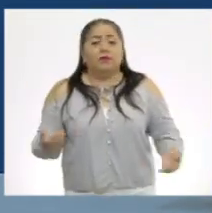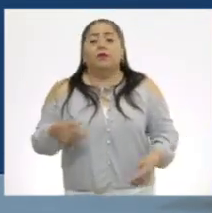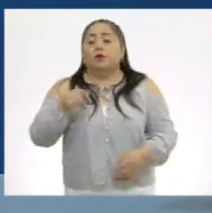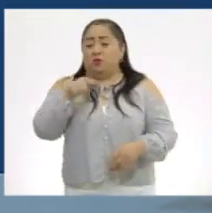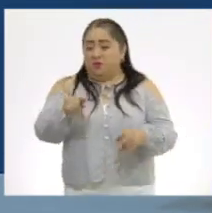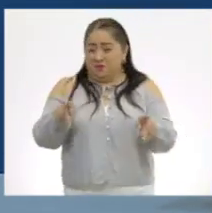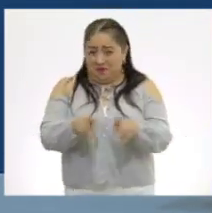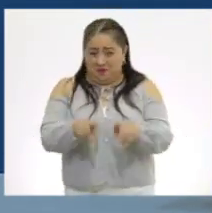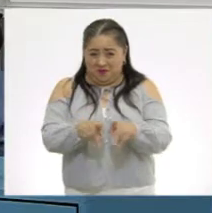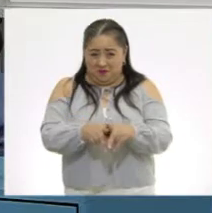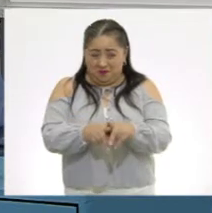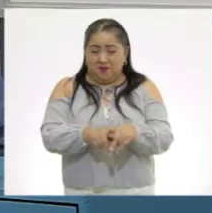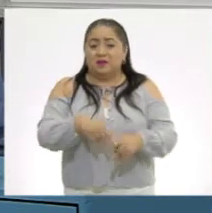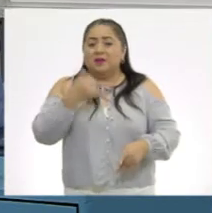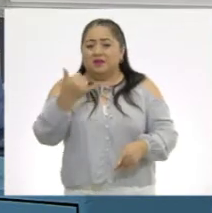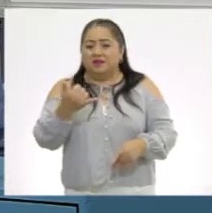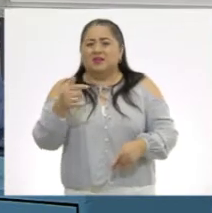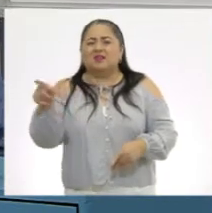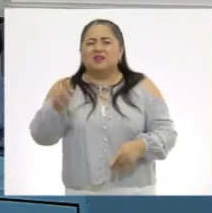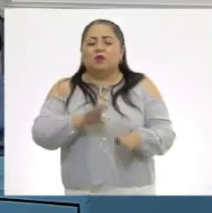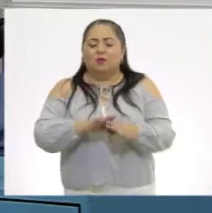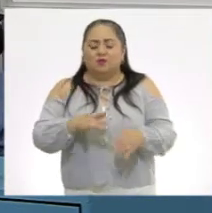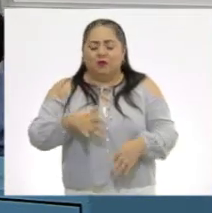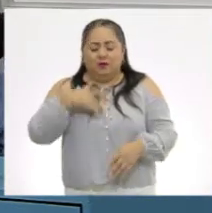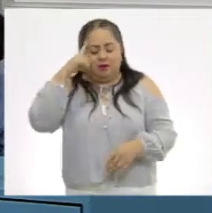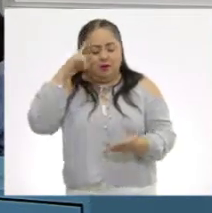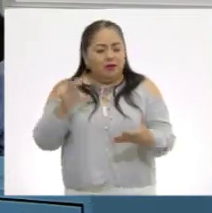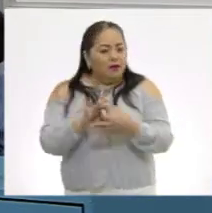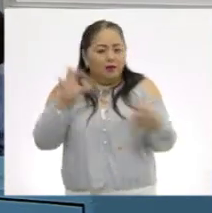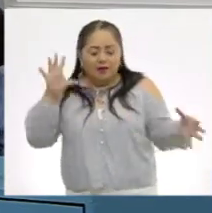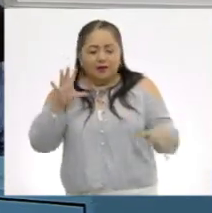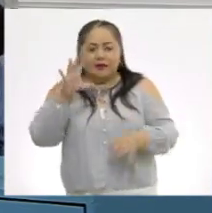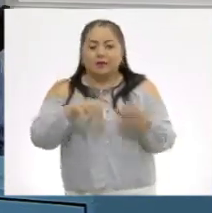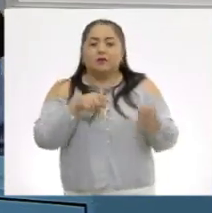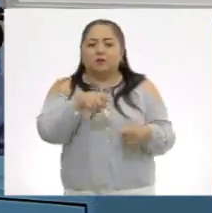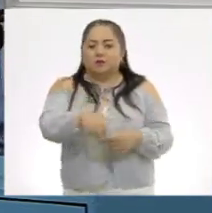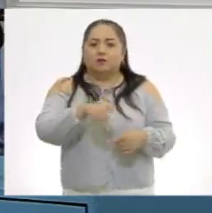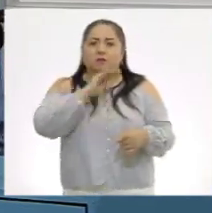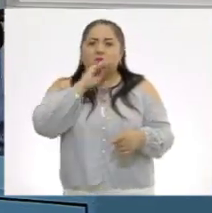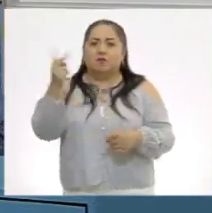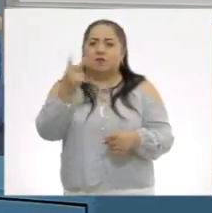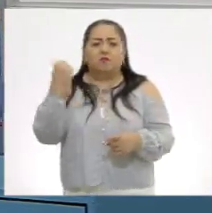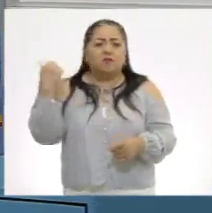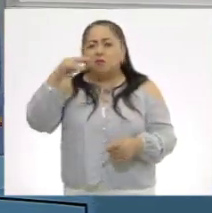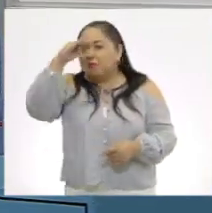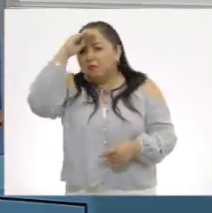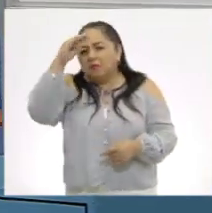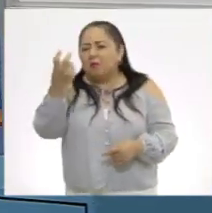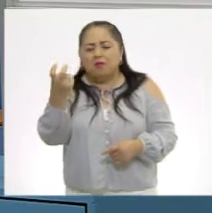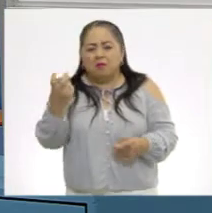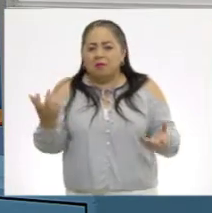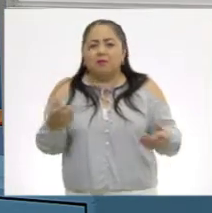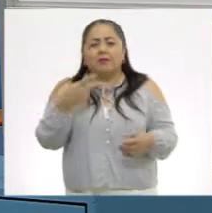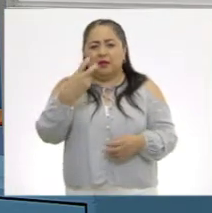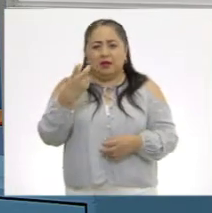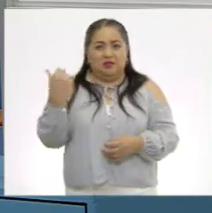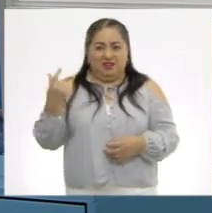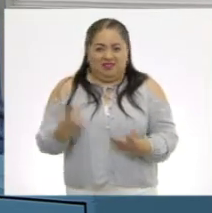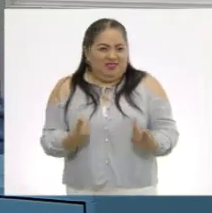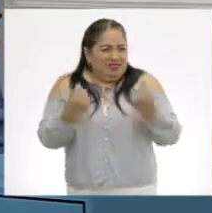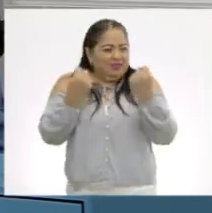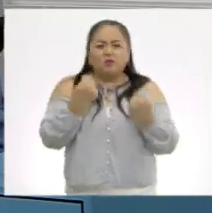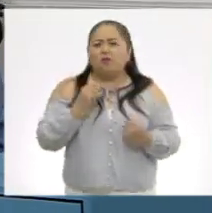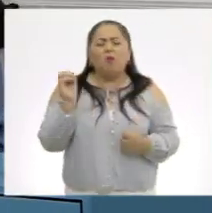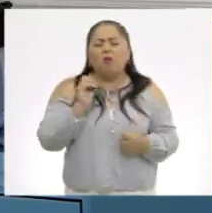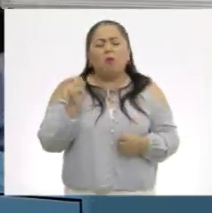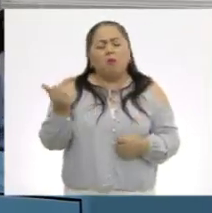tu prima hizo y lo que les causó fueron emociones aflictivas a ti y a tu mamá. No creo que ella lo haya hecho